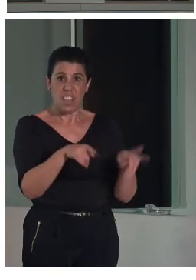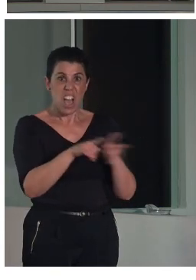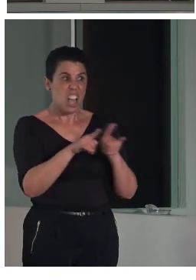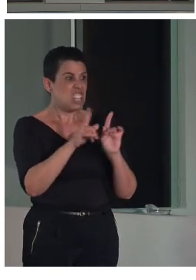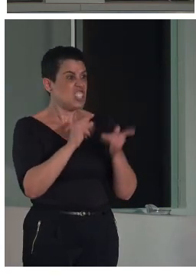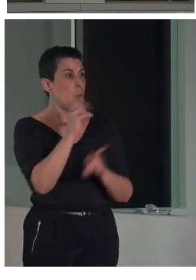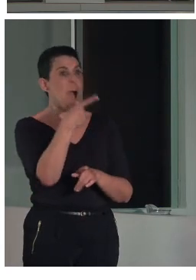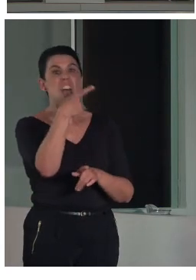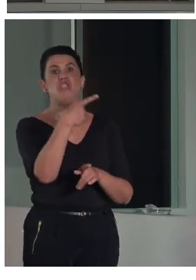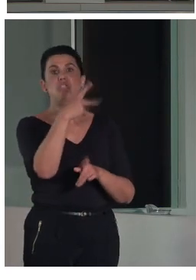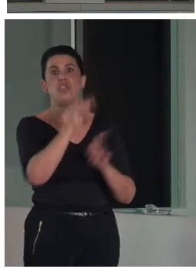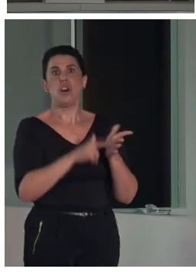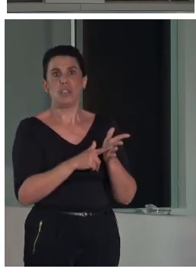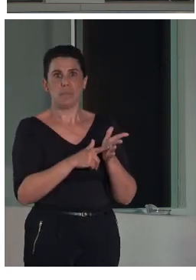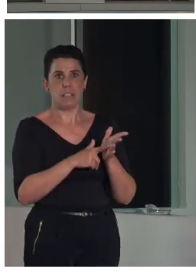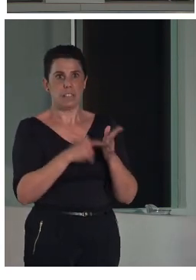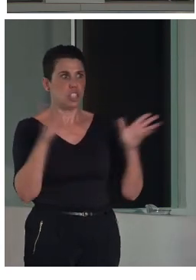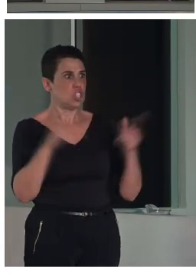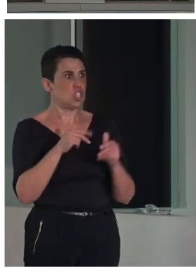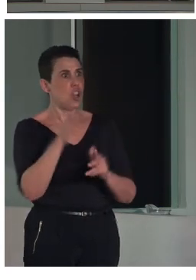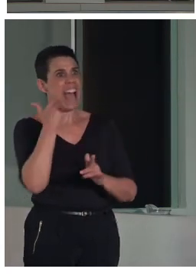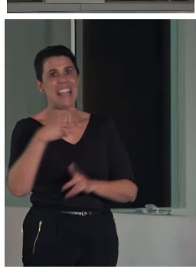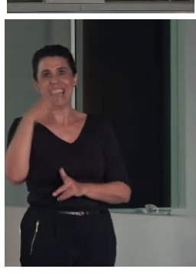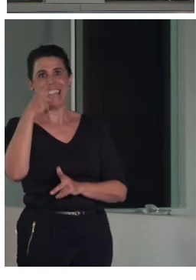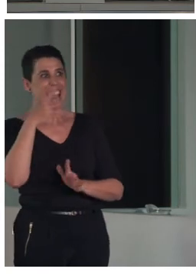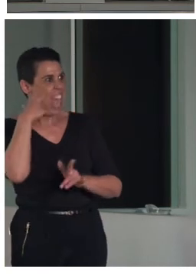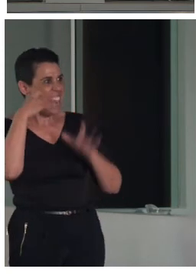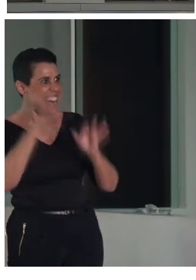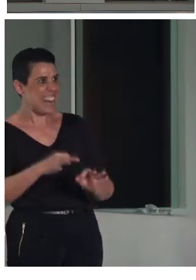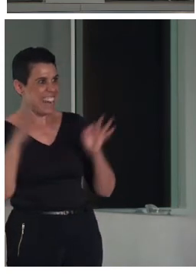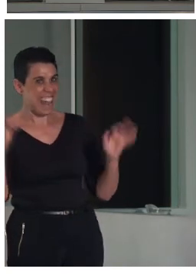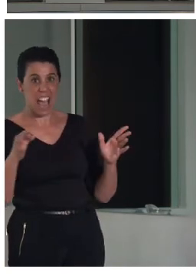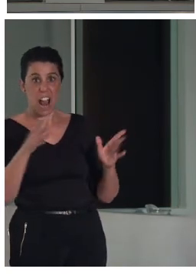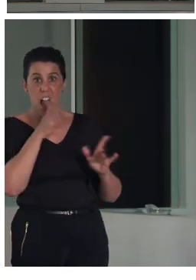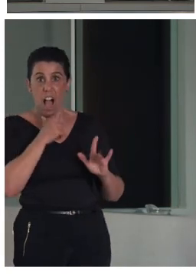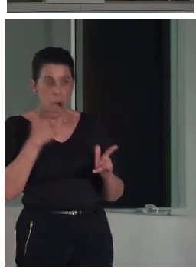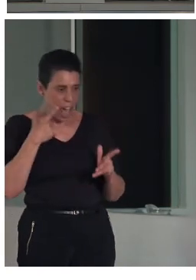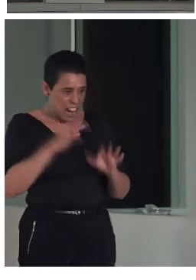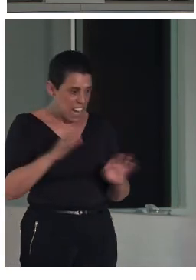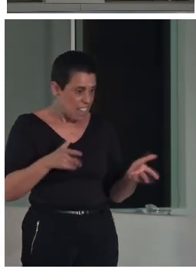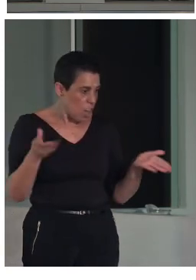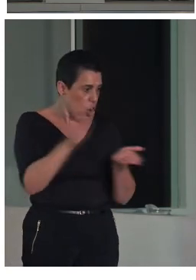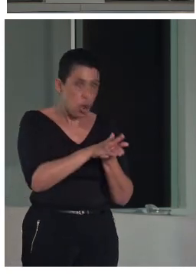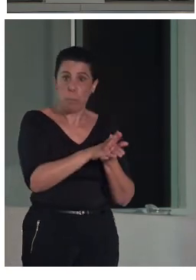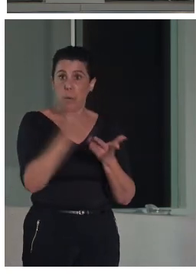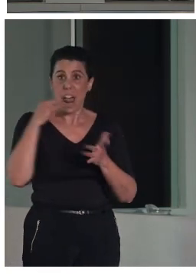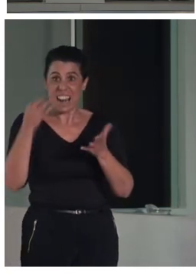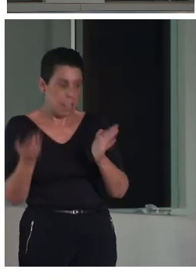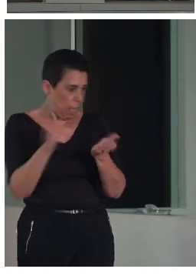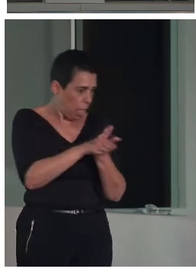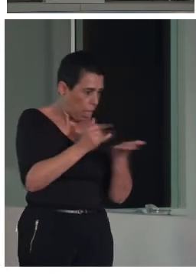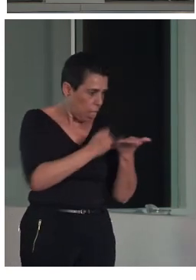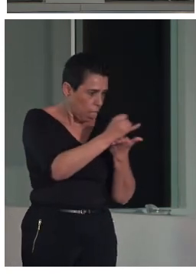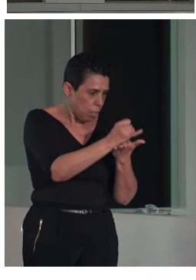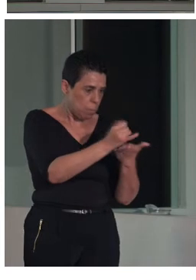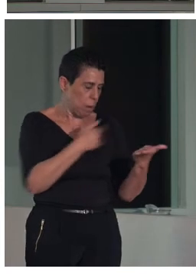dimensiones de algo que tiene tres y ¿cómo se reduce eso? Muchas veces me he encontrado con arquitectos que incluso decían no, no,